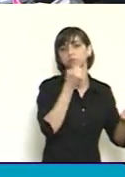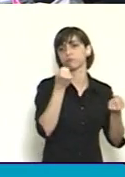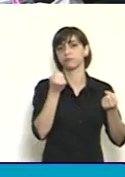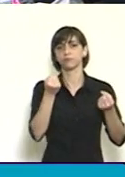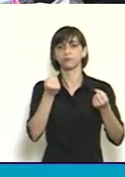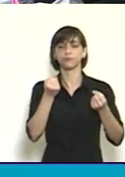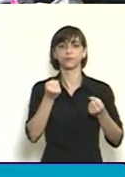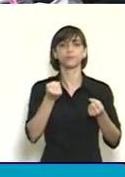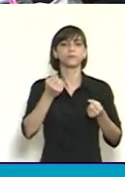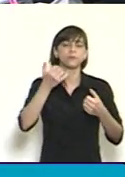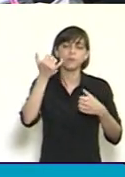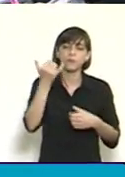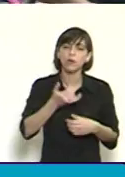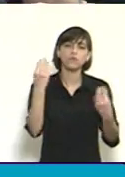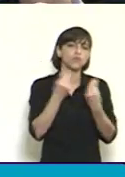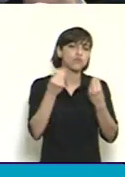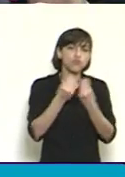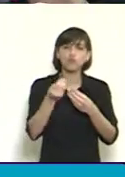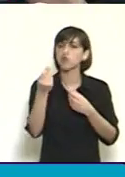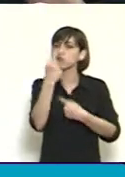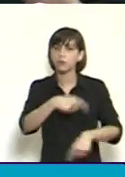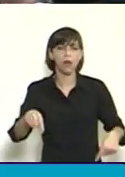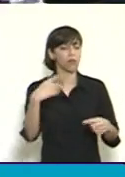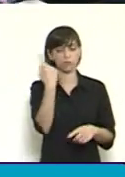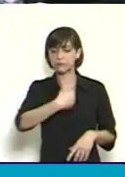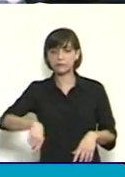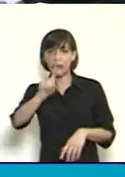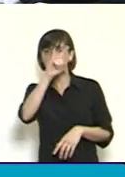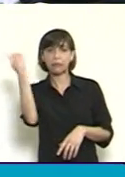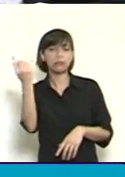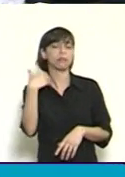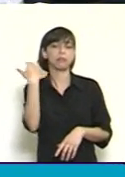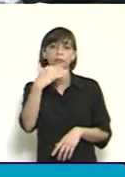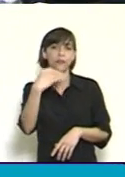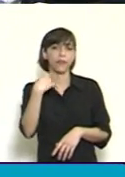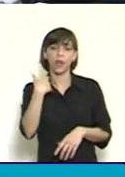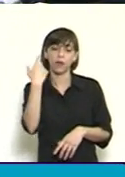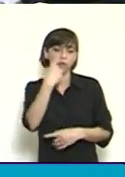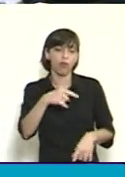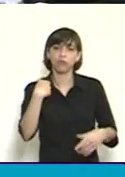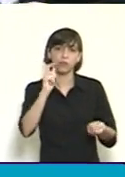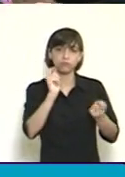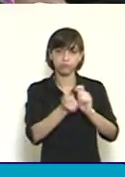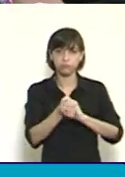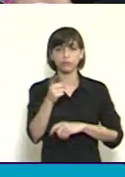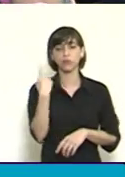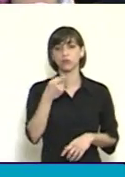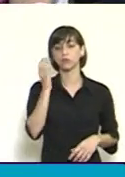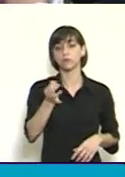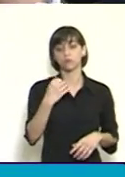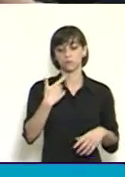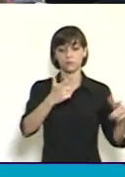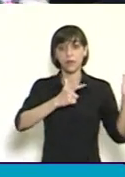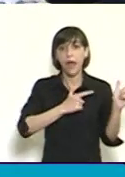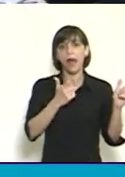para hacer desde el accionar del Estado. Nunca está claro, y usted sabe, como todos sabemos, que las armas nacen legales